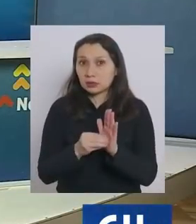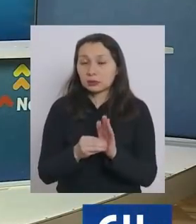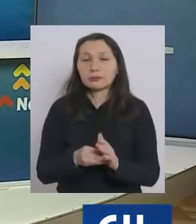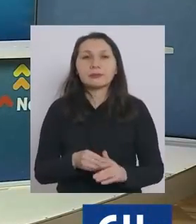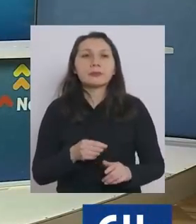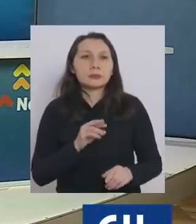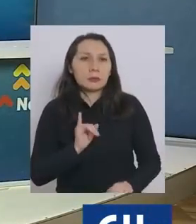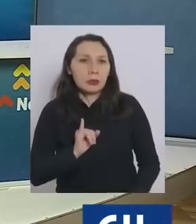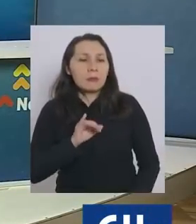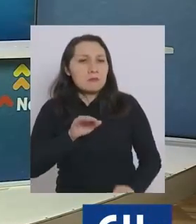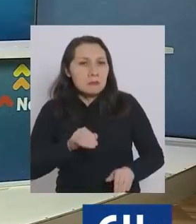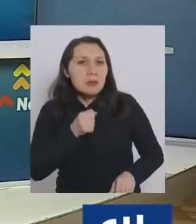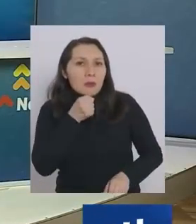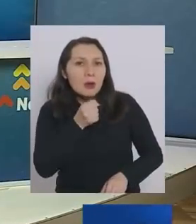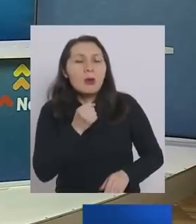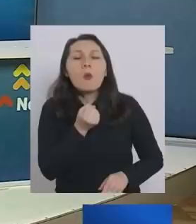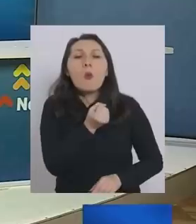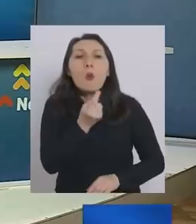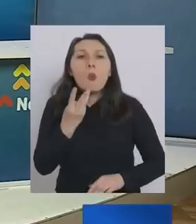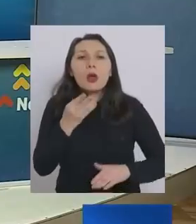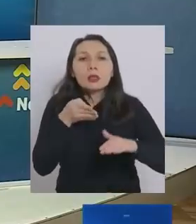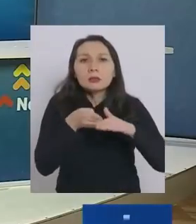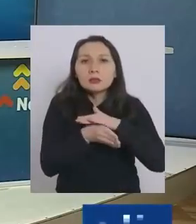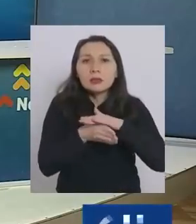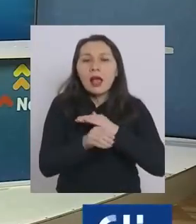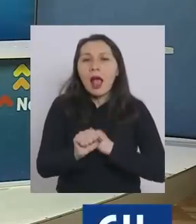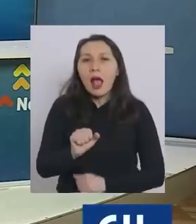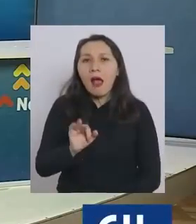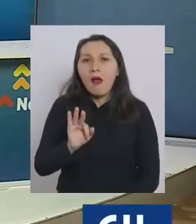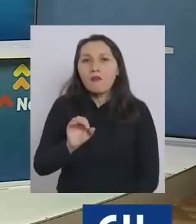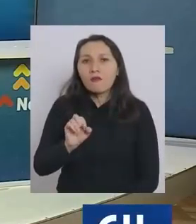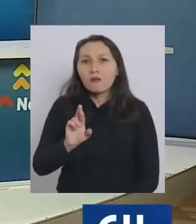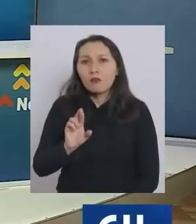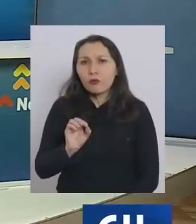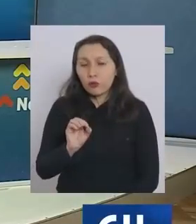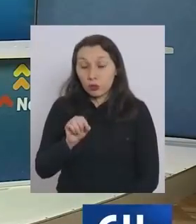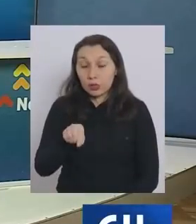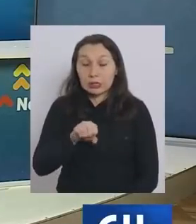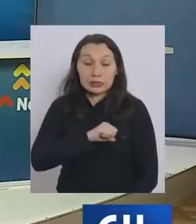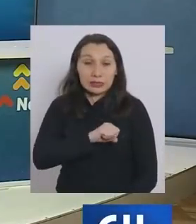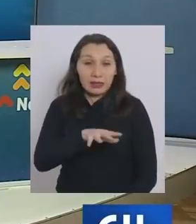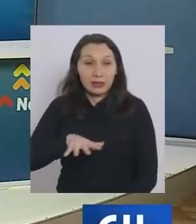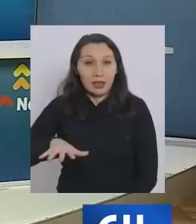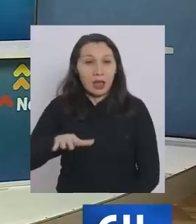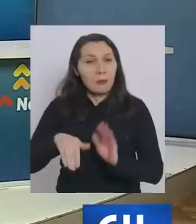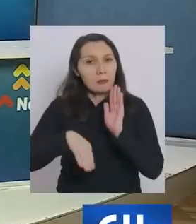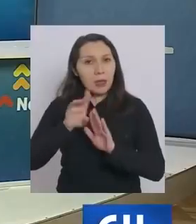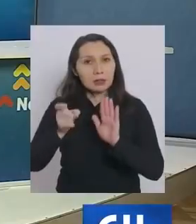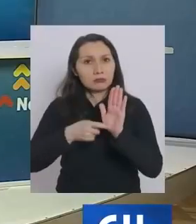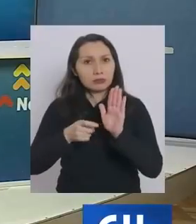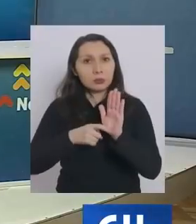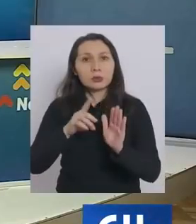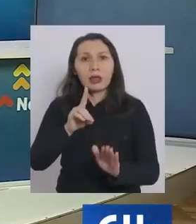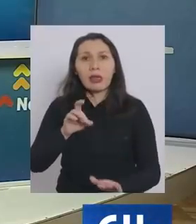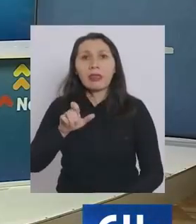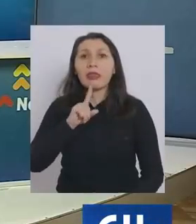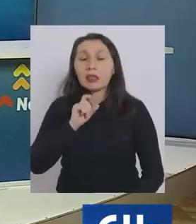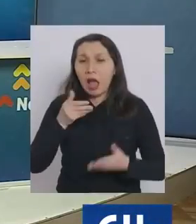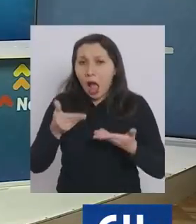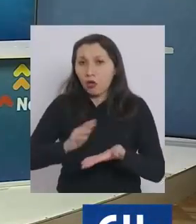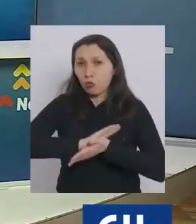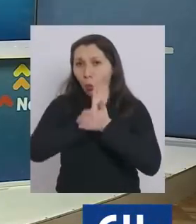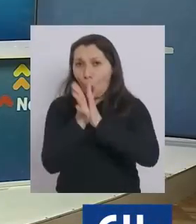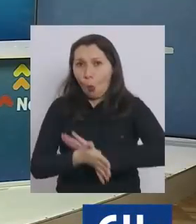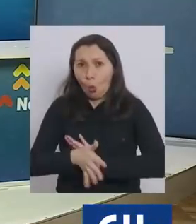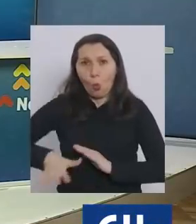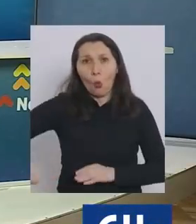le quiero consultar respecto a los aforos porque si la región metropolitana concentra la mayor cantidad de los casos delta y ahora toda la región va